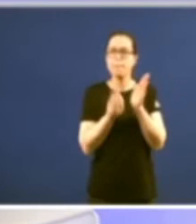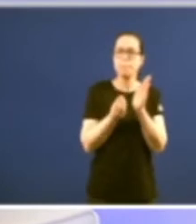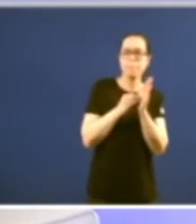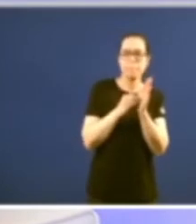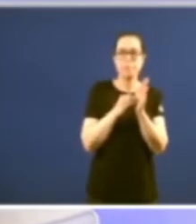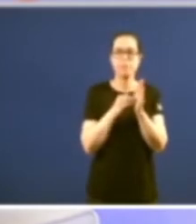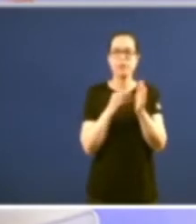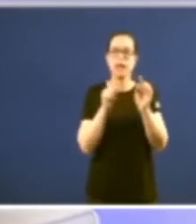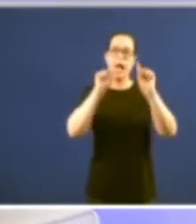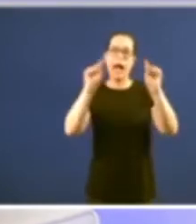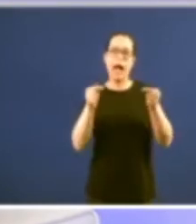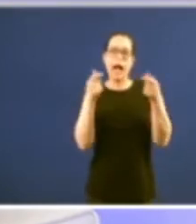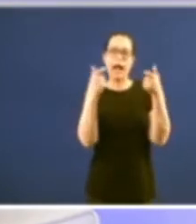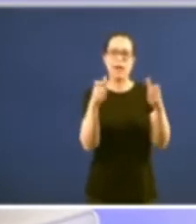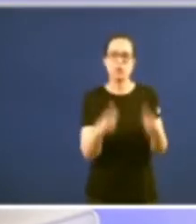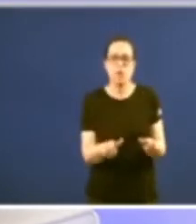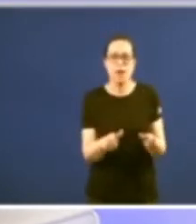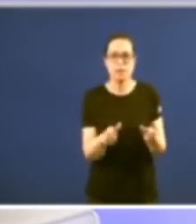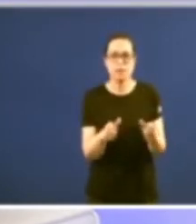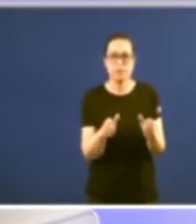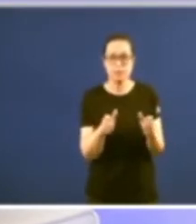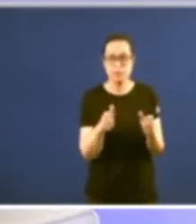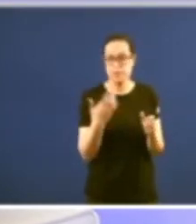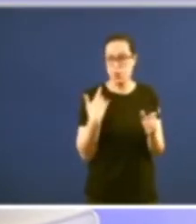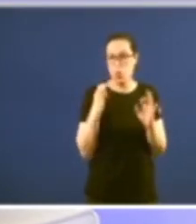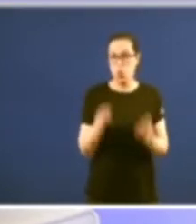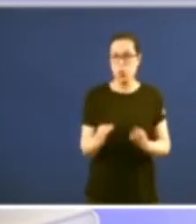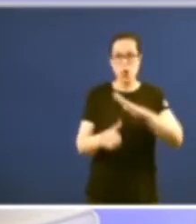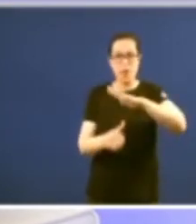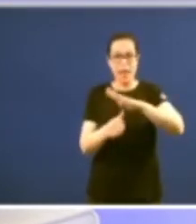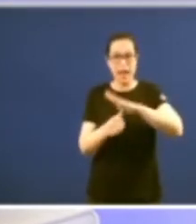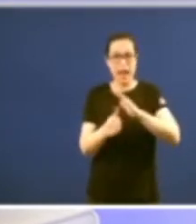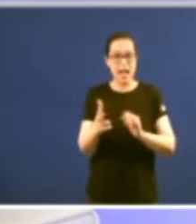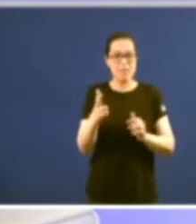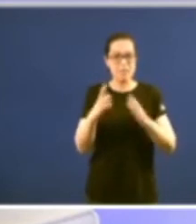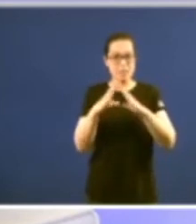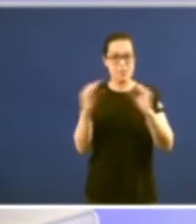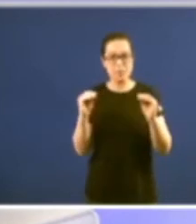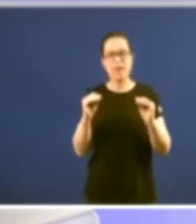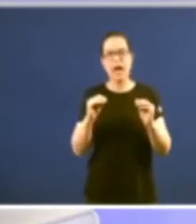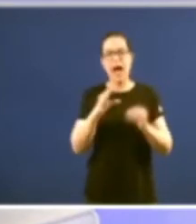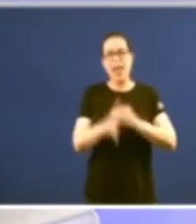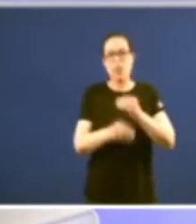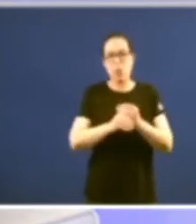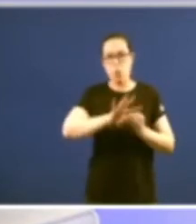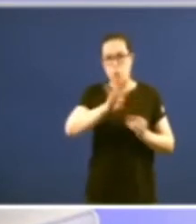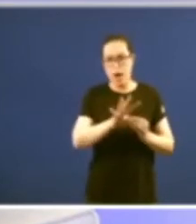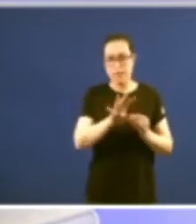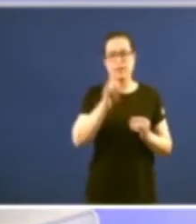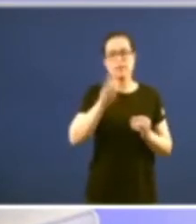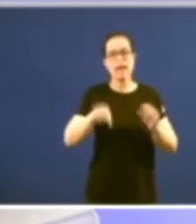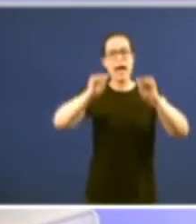serie de cláusulas a unha delas se acaba de referir ahora a señora decana da Facultad de Direito a disposición adicional cuarta e a outra delas foi a cláusula